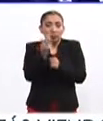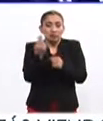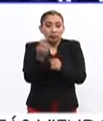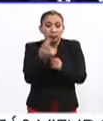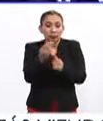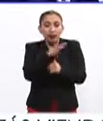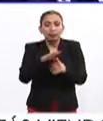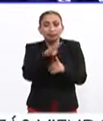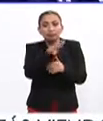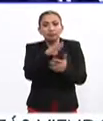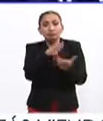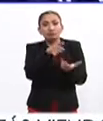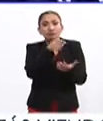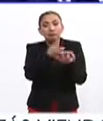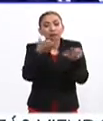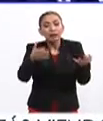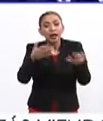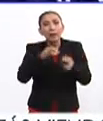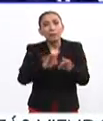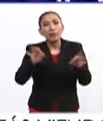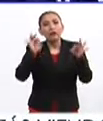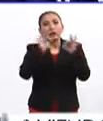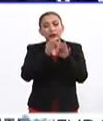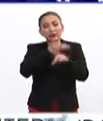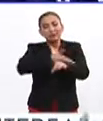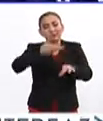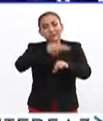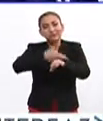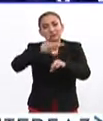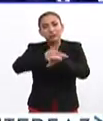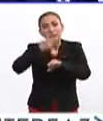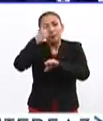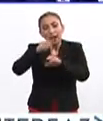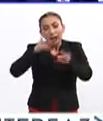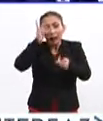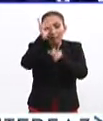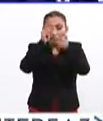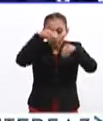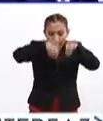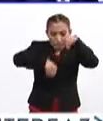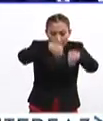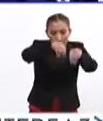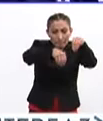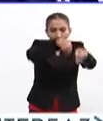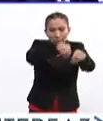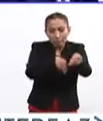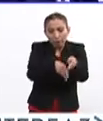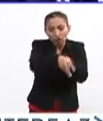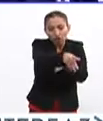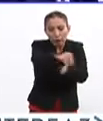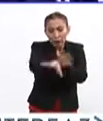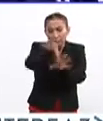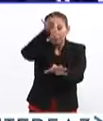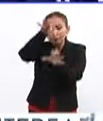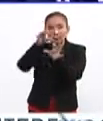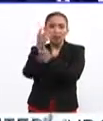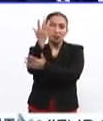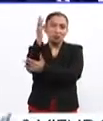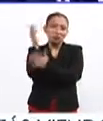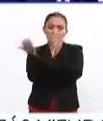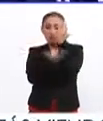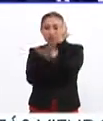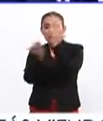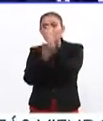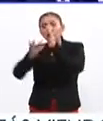de generar un importante proceso de siembra, de recolección y de pues